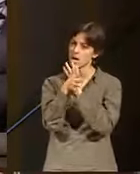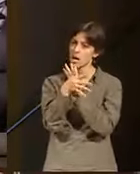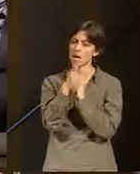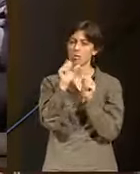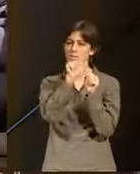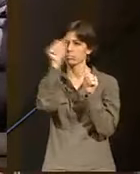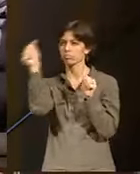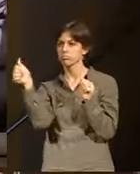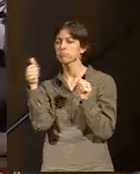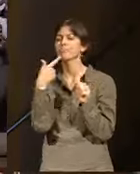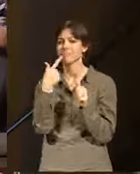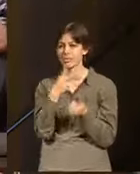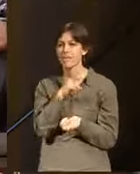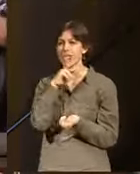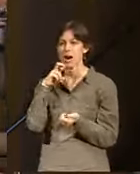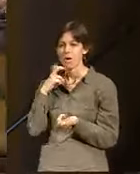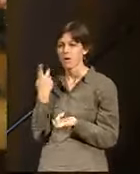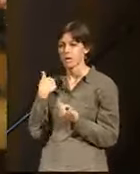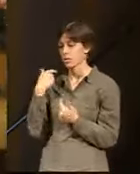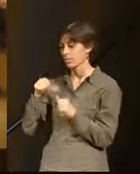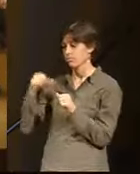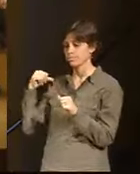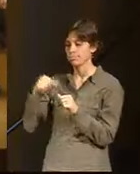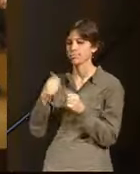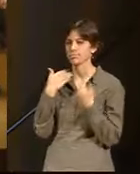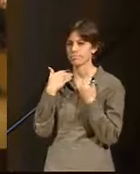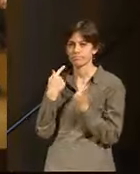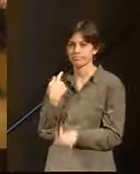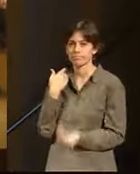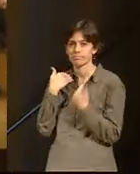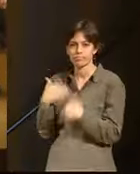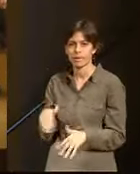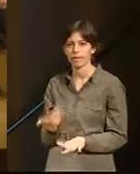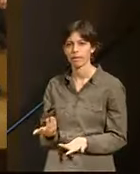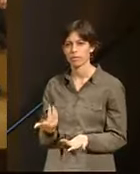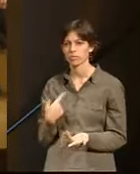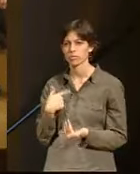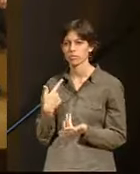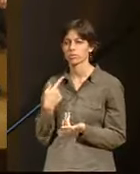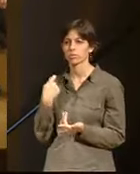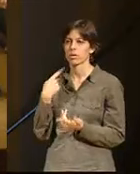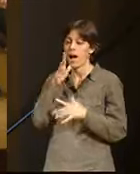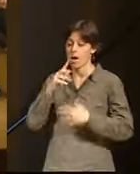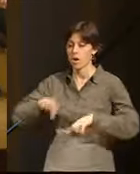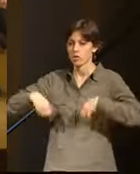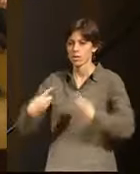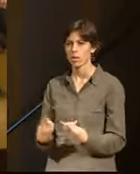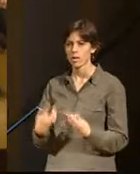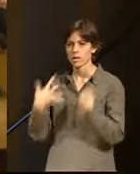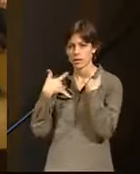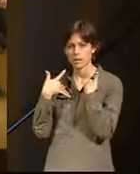realmente esos valores que hemos perdido y que en la pérdida de esos valores posiblemente estemos pagando las consecuencias,